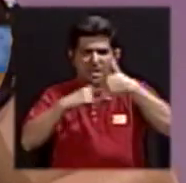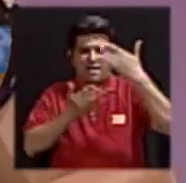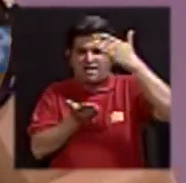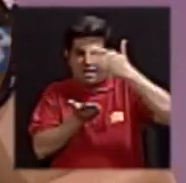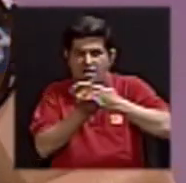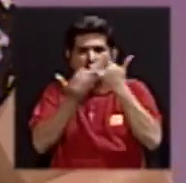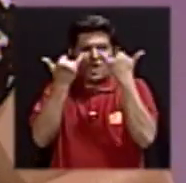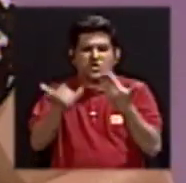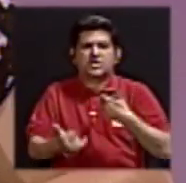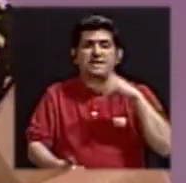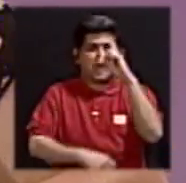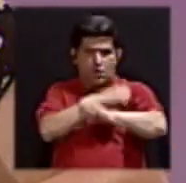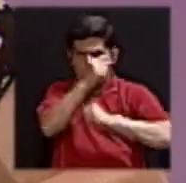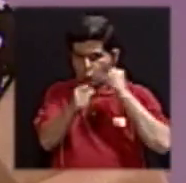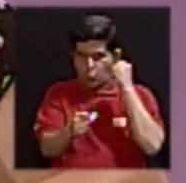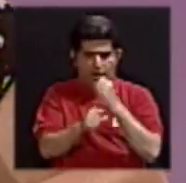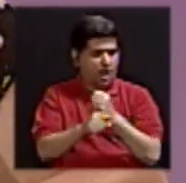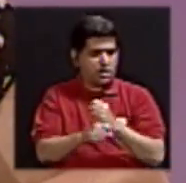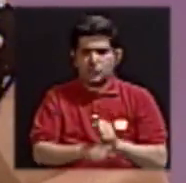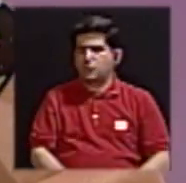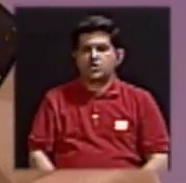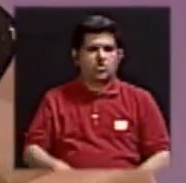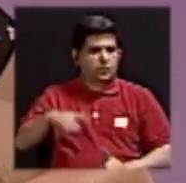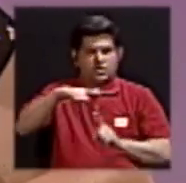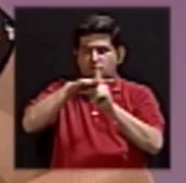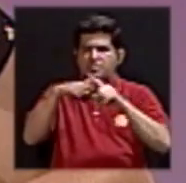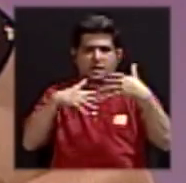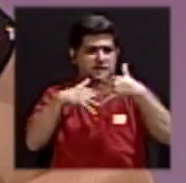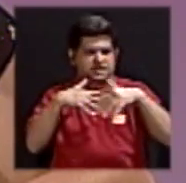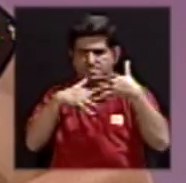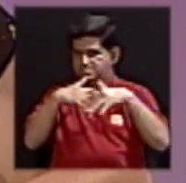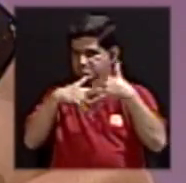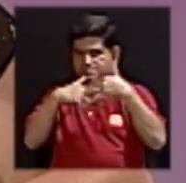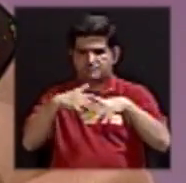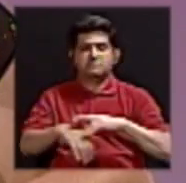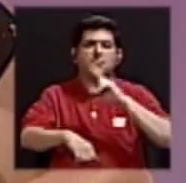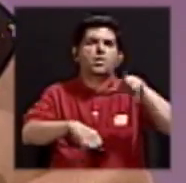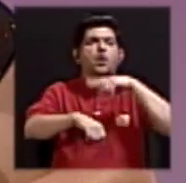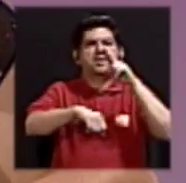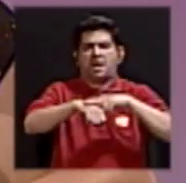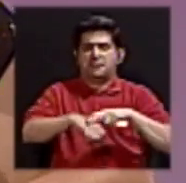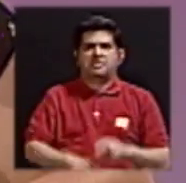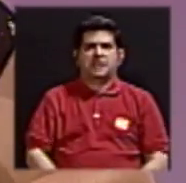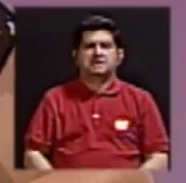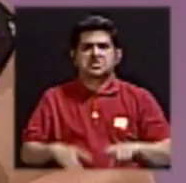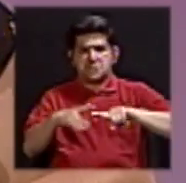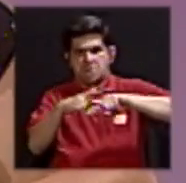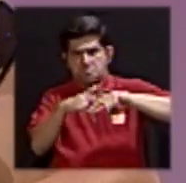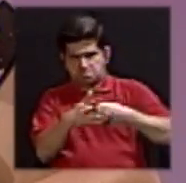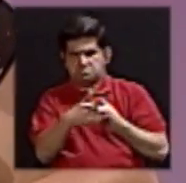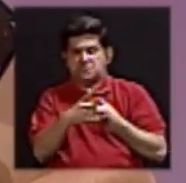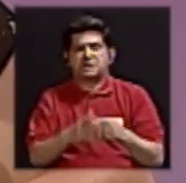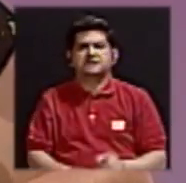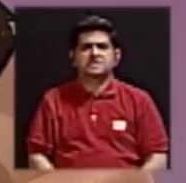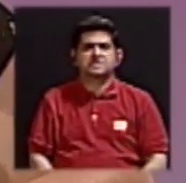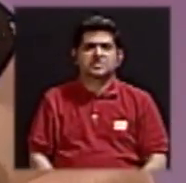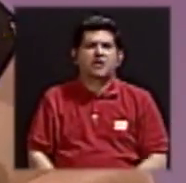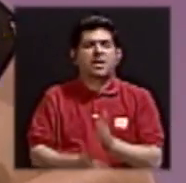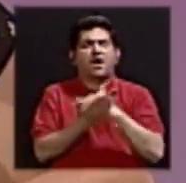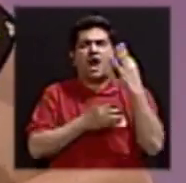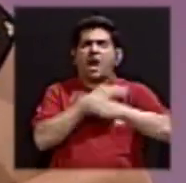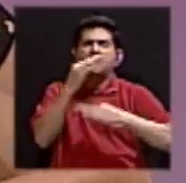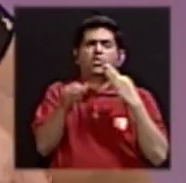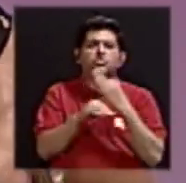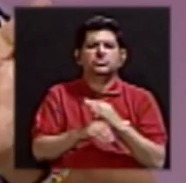cuando ya tiene un año de no ver el sangrado menstrual. Usualmente ellas empiezan con algún